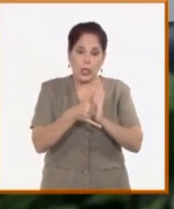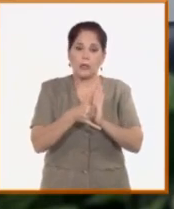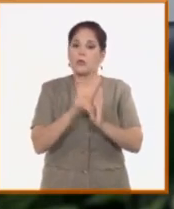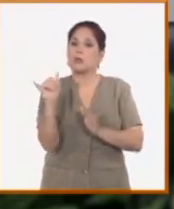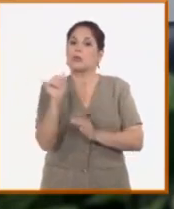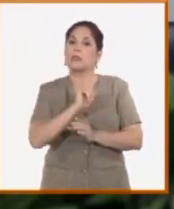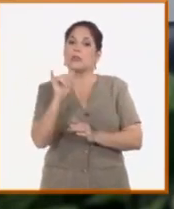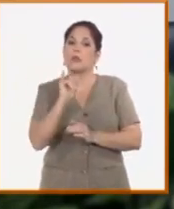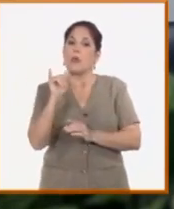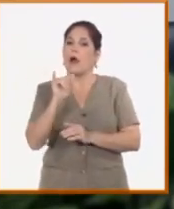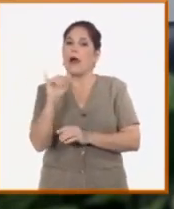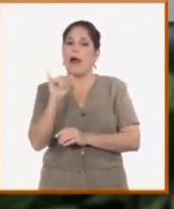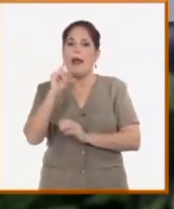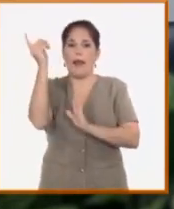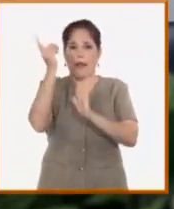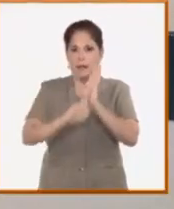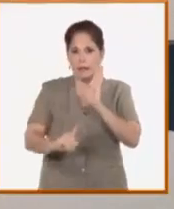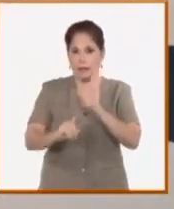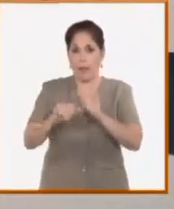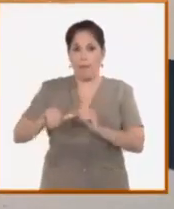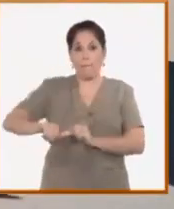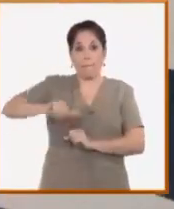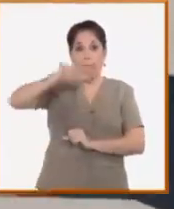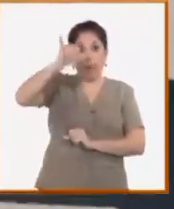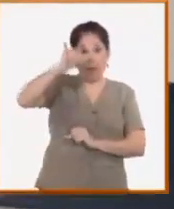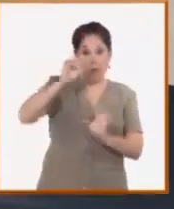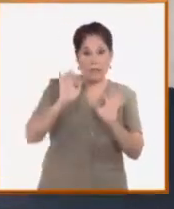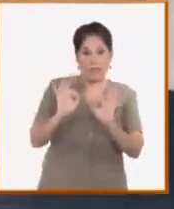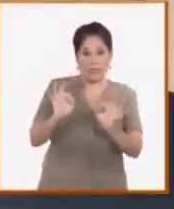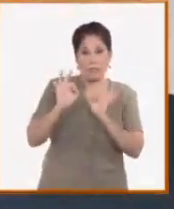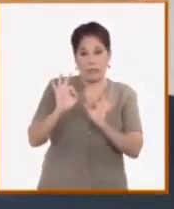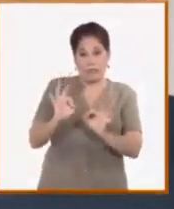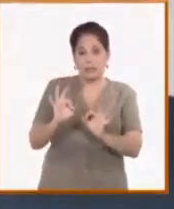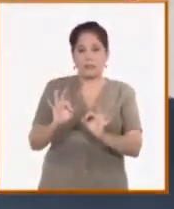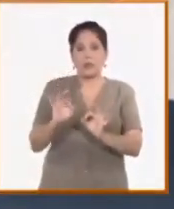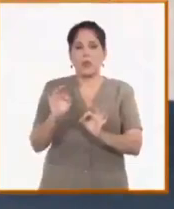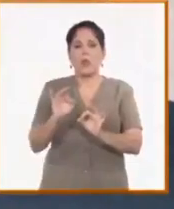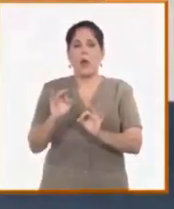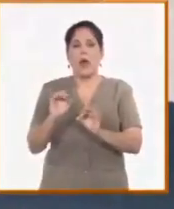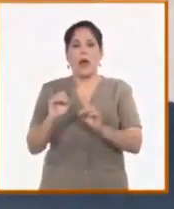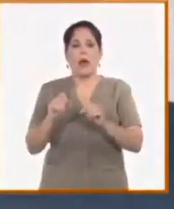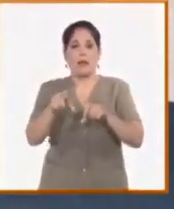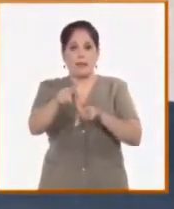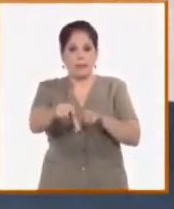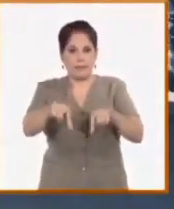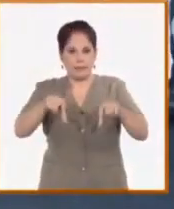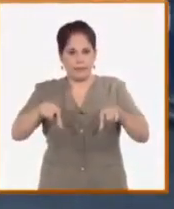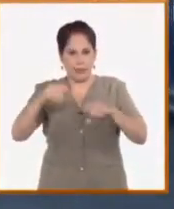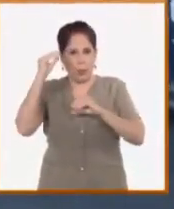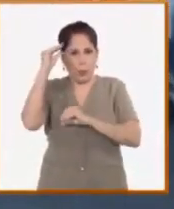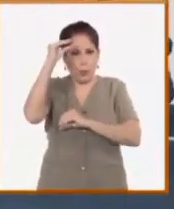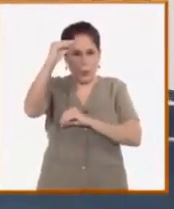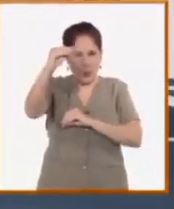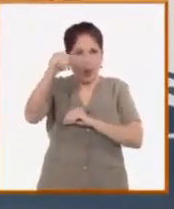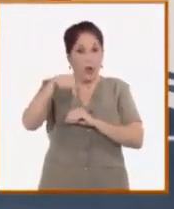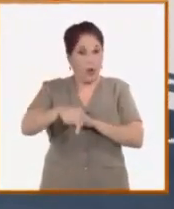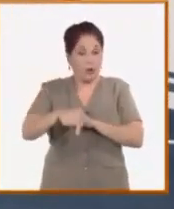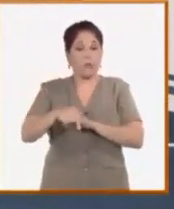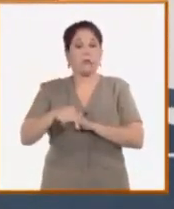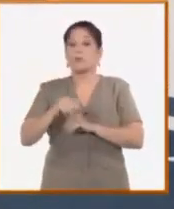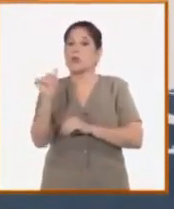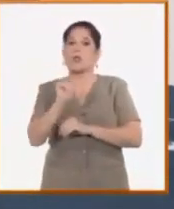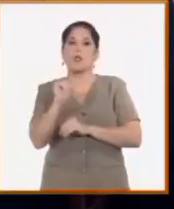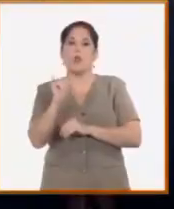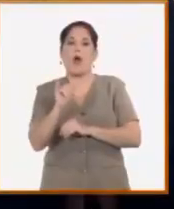en la capital, en Bollero, específicamente en Fontanar. Atribuye a la población, principalmente a B. Santa María,